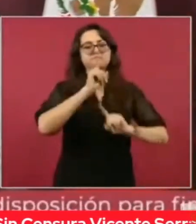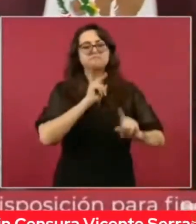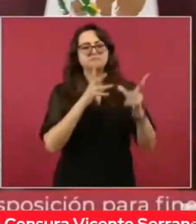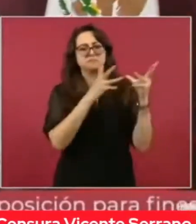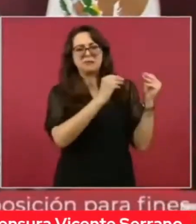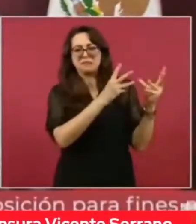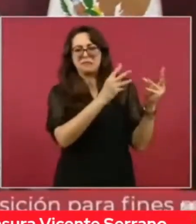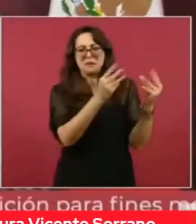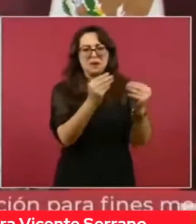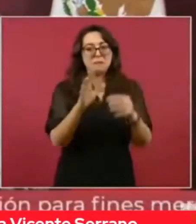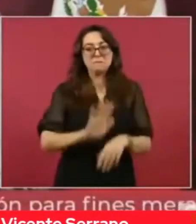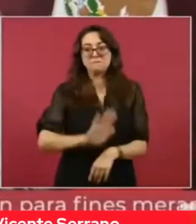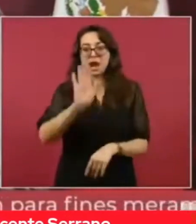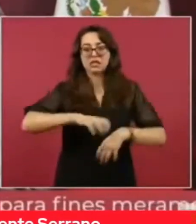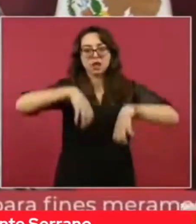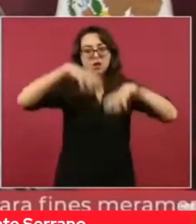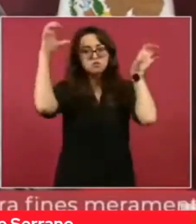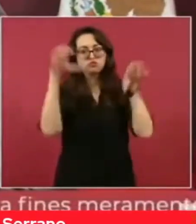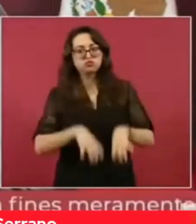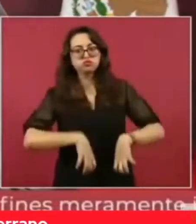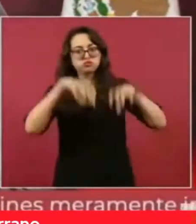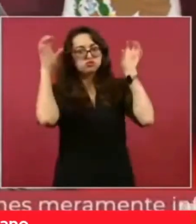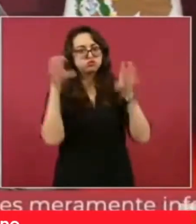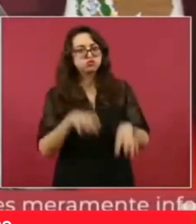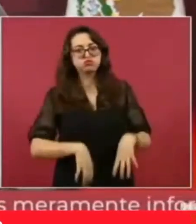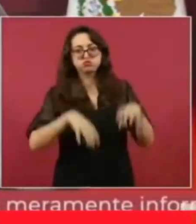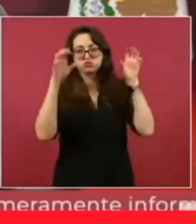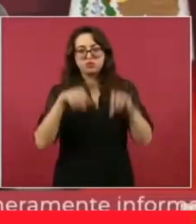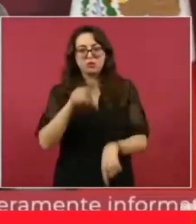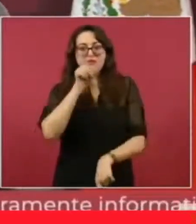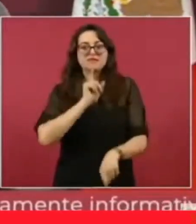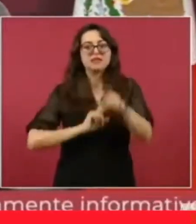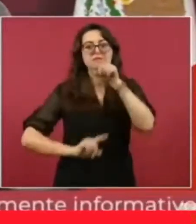hay tormenta de mentiras,